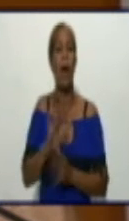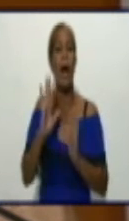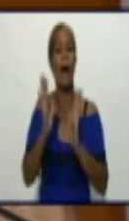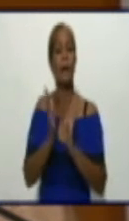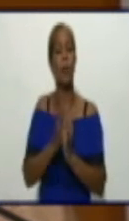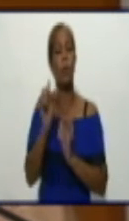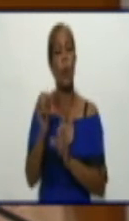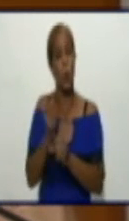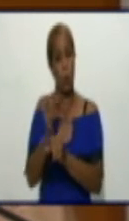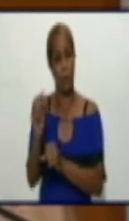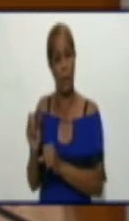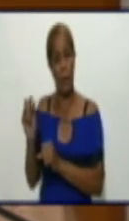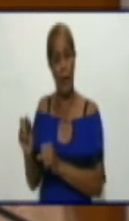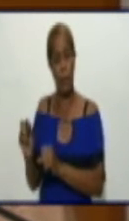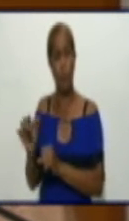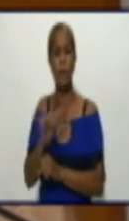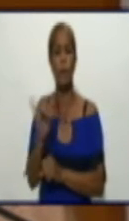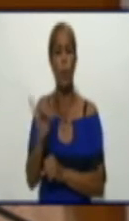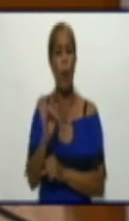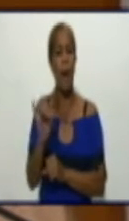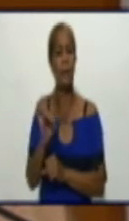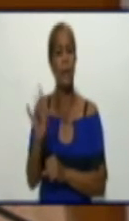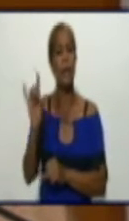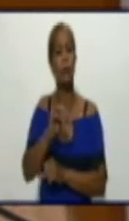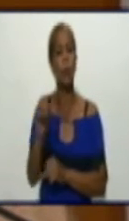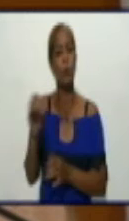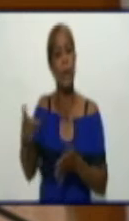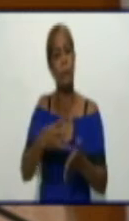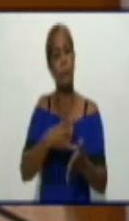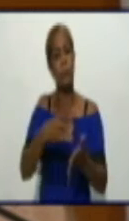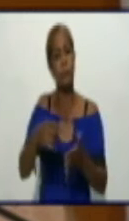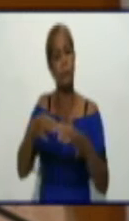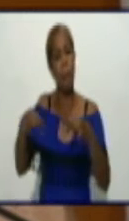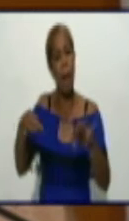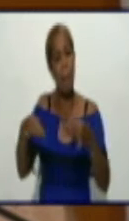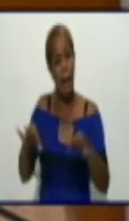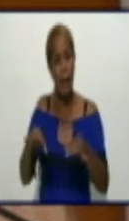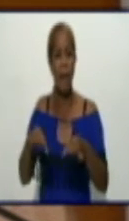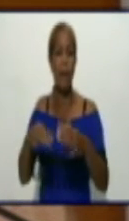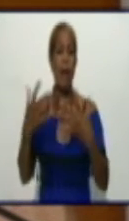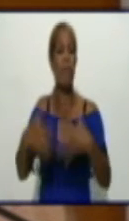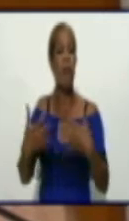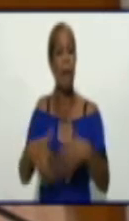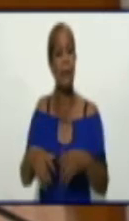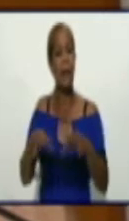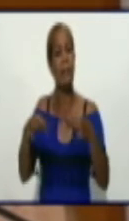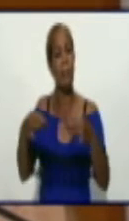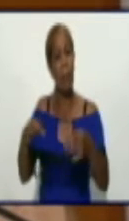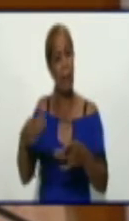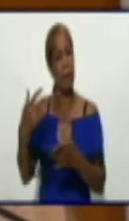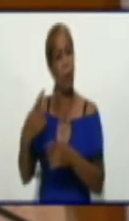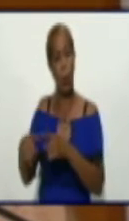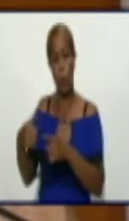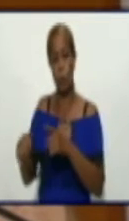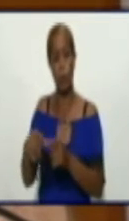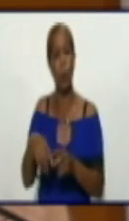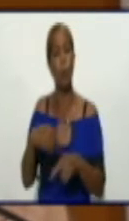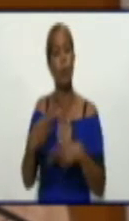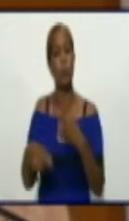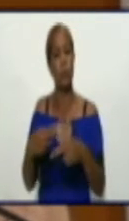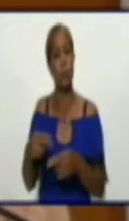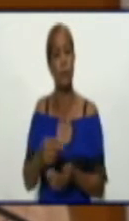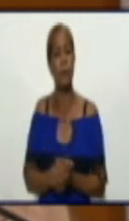precisamente hoy es su día. Muchísimas felicidades para todos que también forman parte del programa de actividades en saludo,